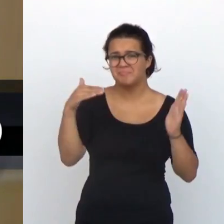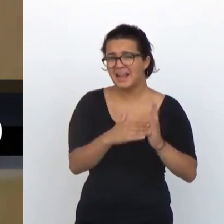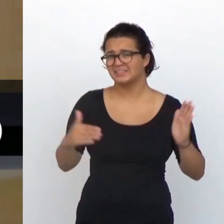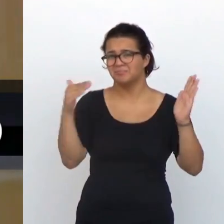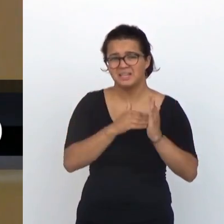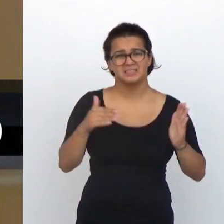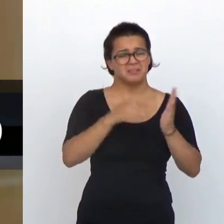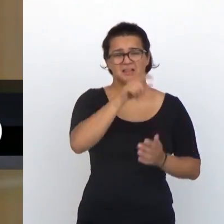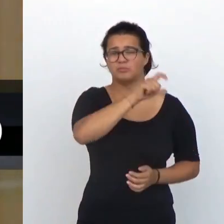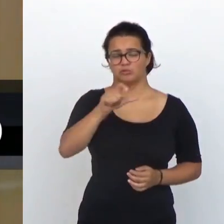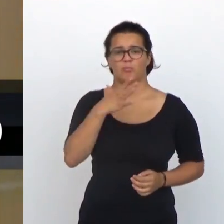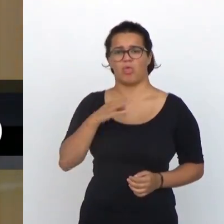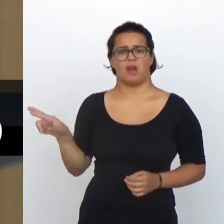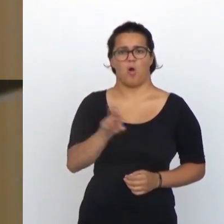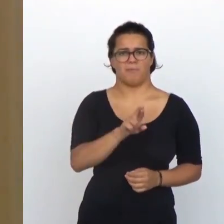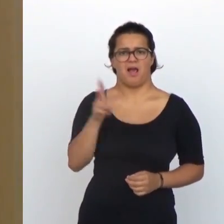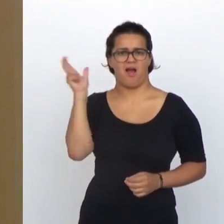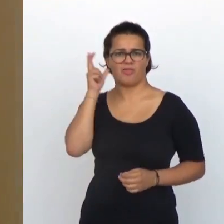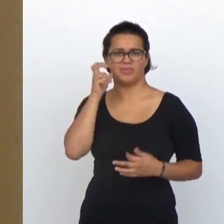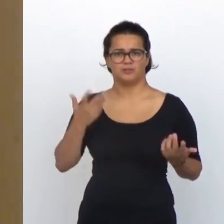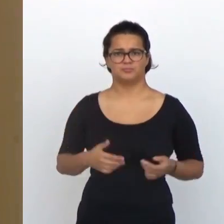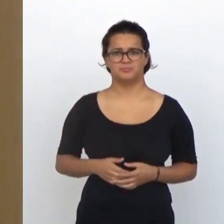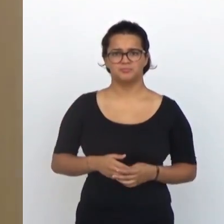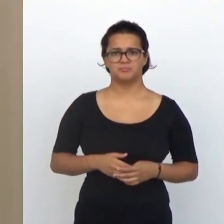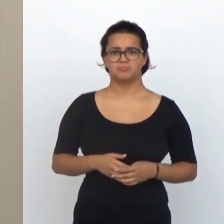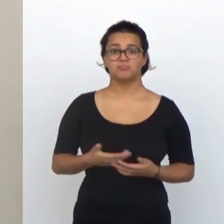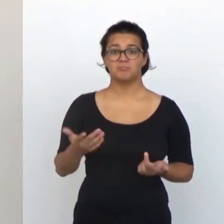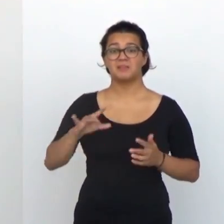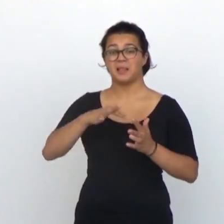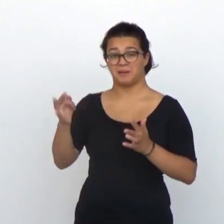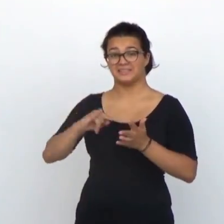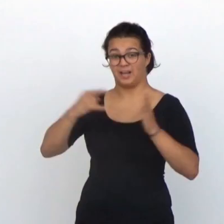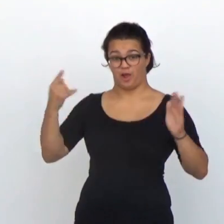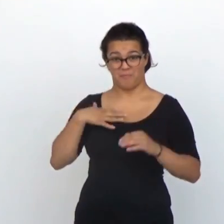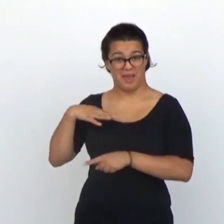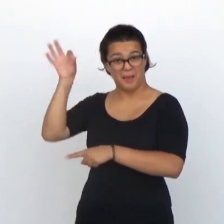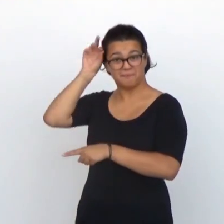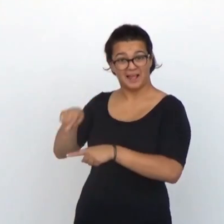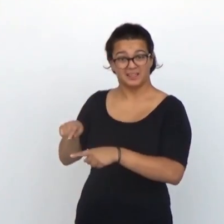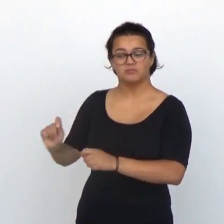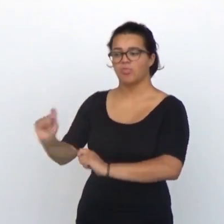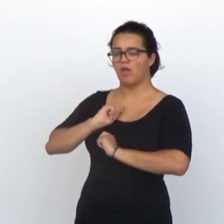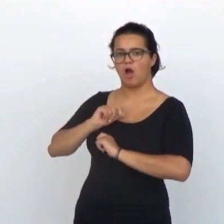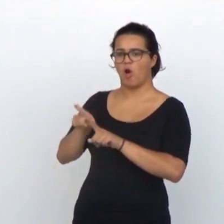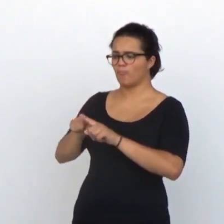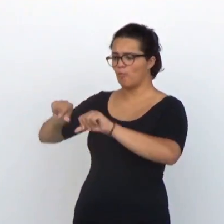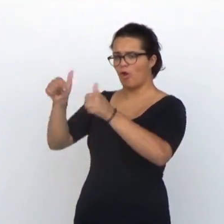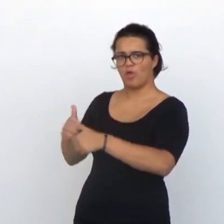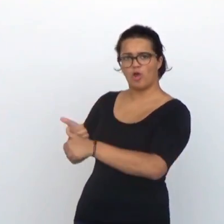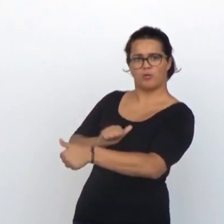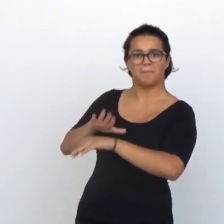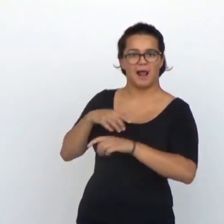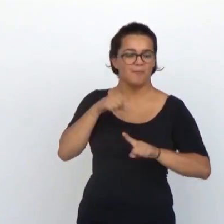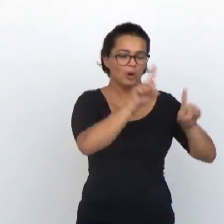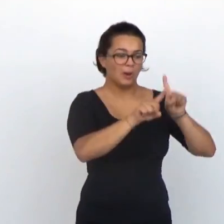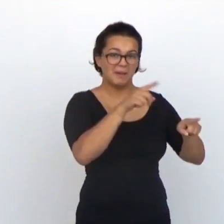personas han recuperado en buena medida la audición. Además la tecnología de los implantes cocleares está sirviendo de modelo inspiración